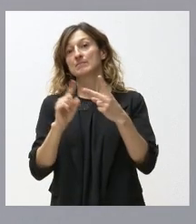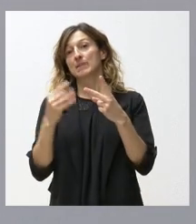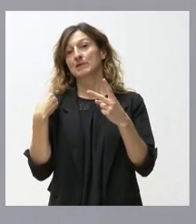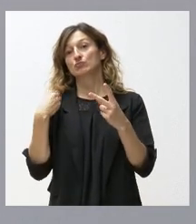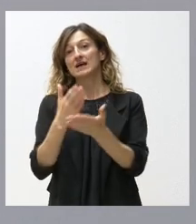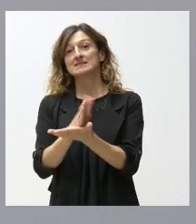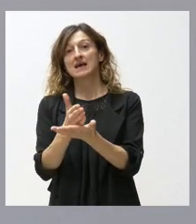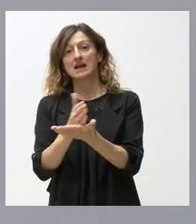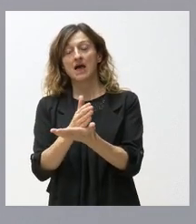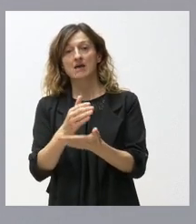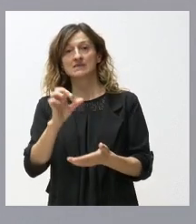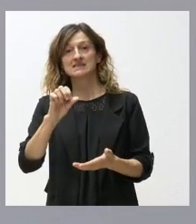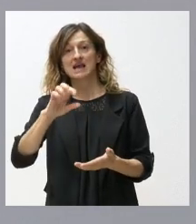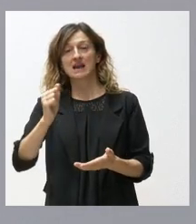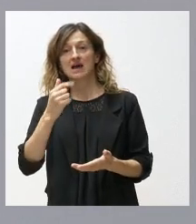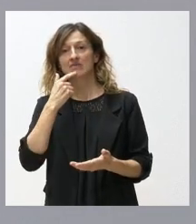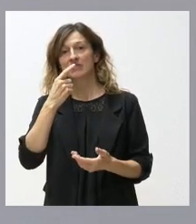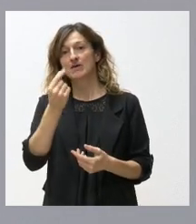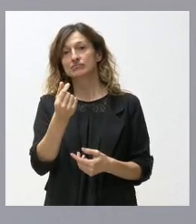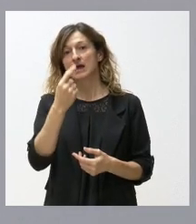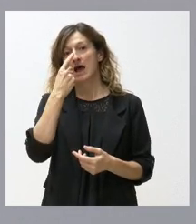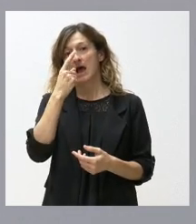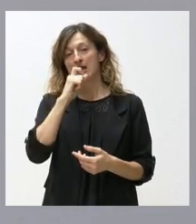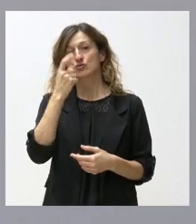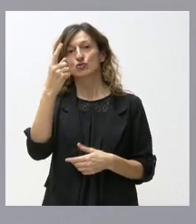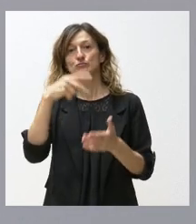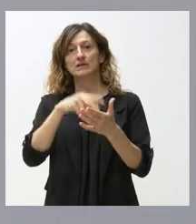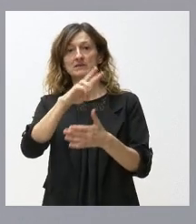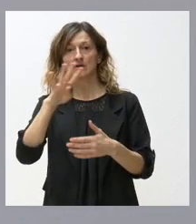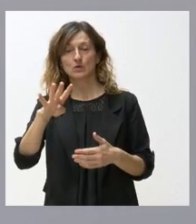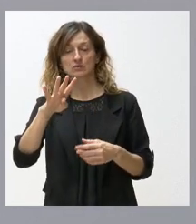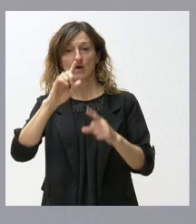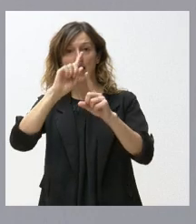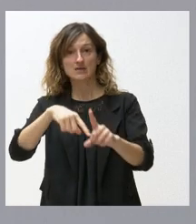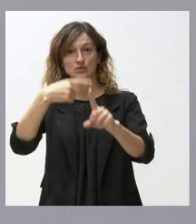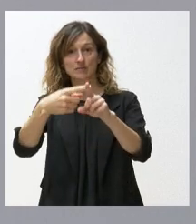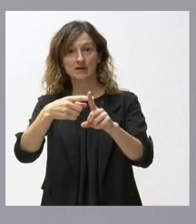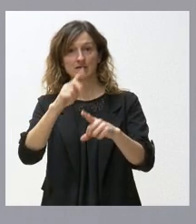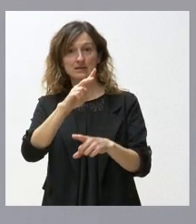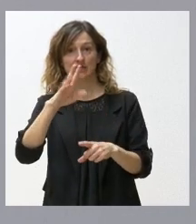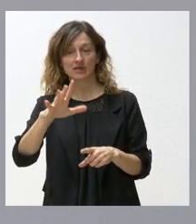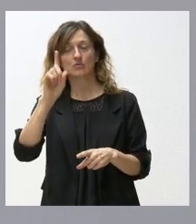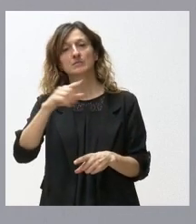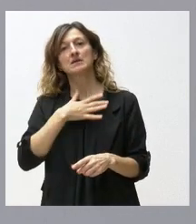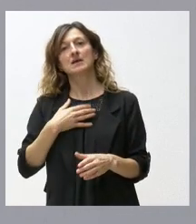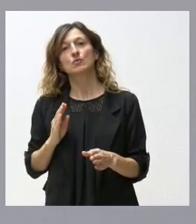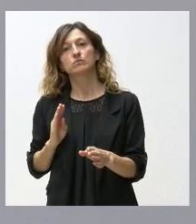las cantidades de las que estamos hablando hoy corresponden al año 2024. En el año 2025, nuestra idea también es otorgar una subvención a la Fundación SERLA.